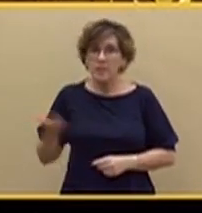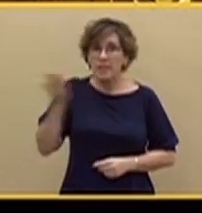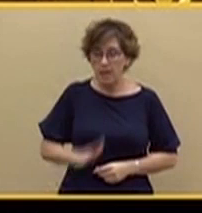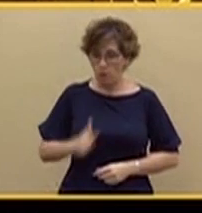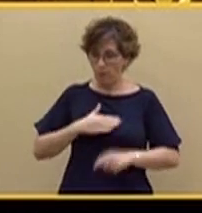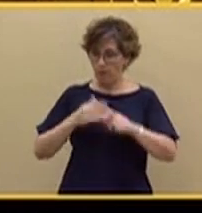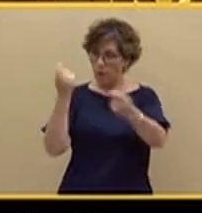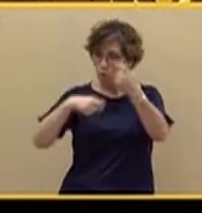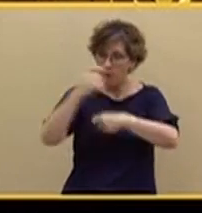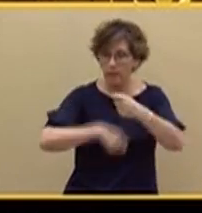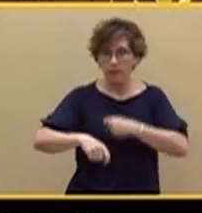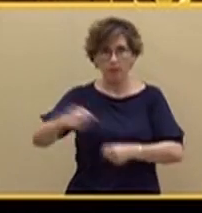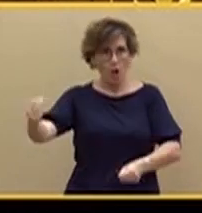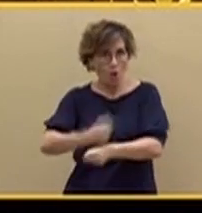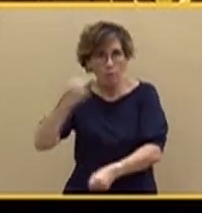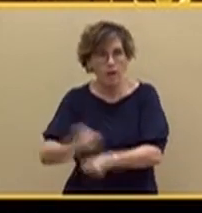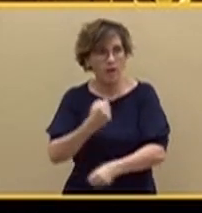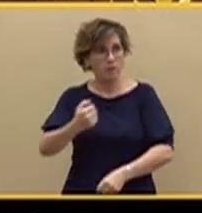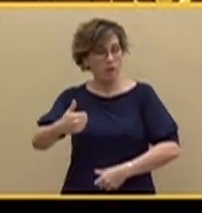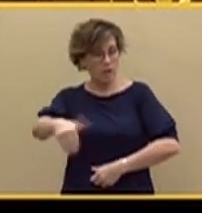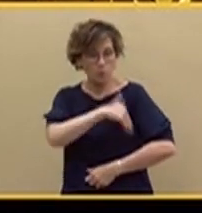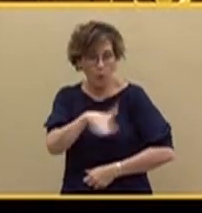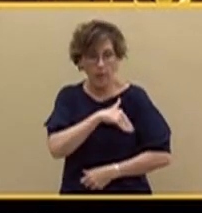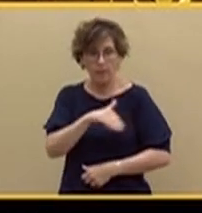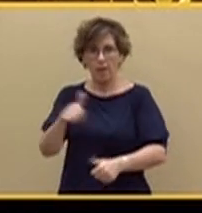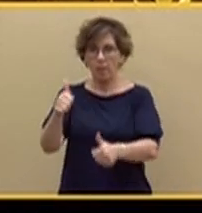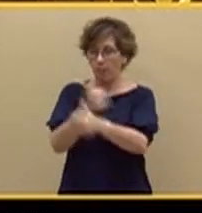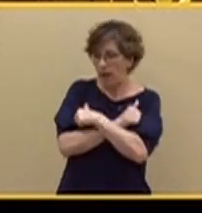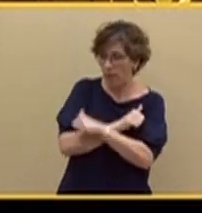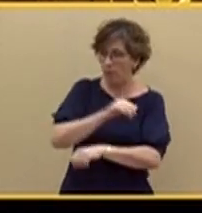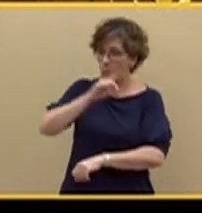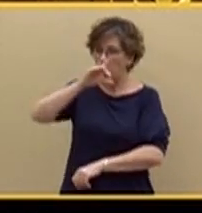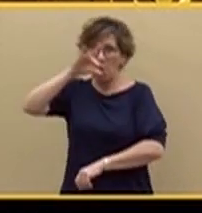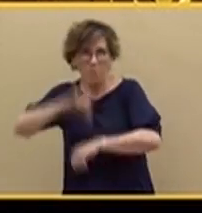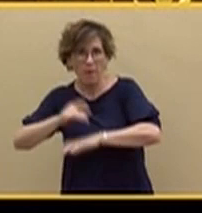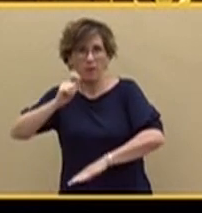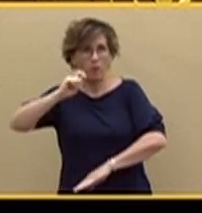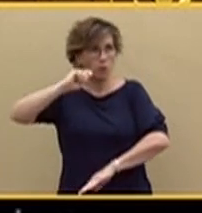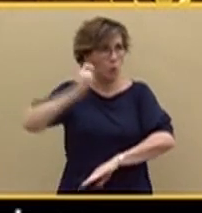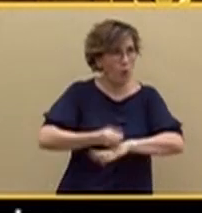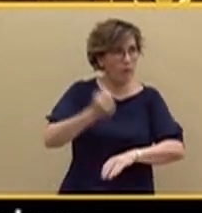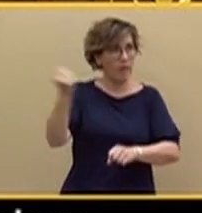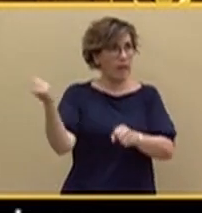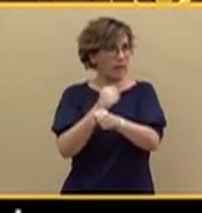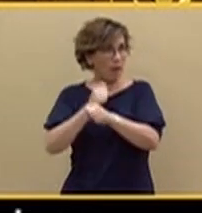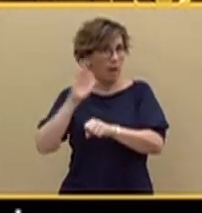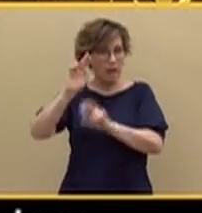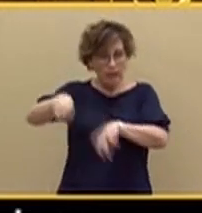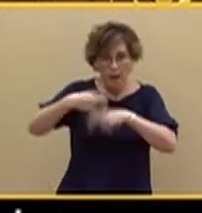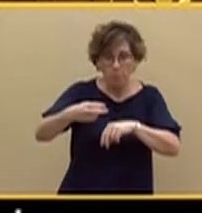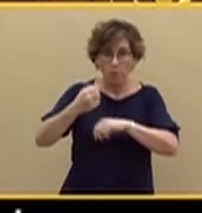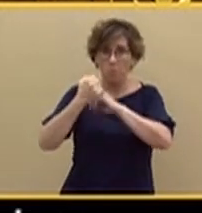estudiantes y parados, de médicos, de jueces, de hombres del campo y de la mar se pondrán en pie